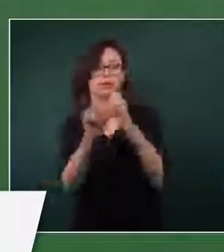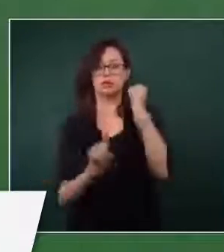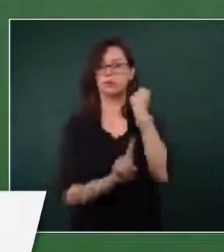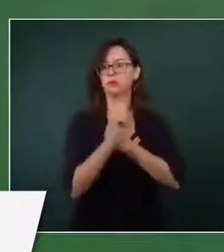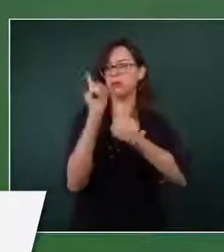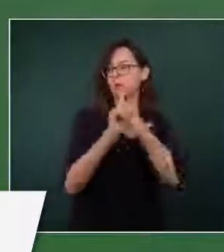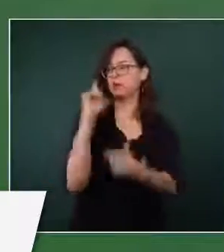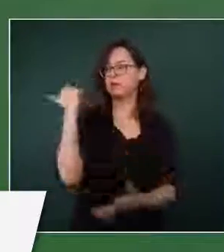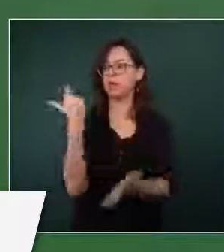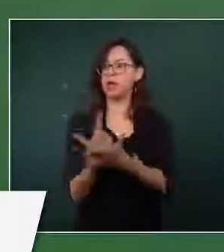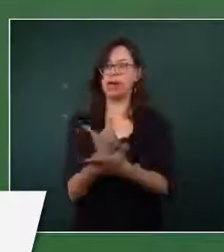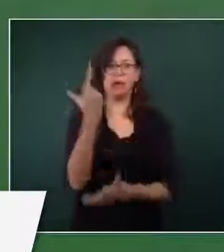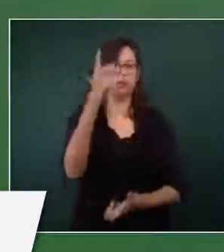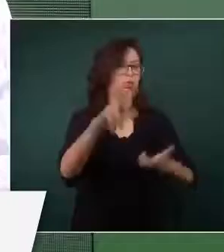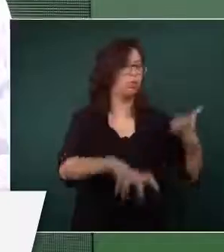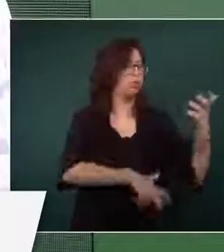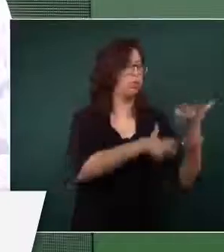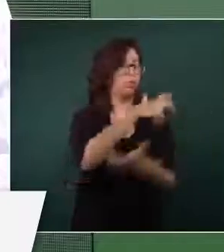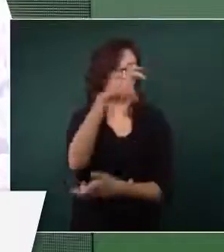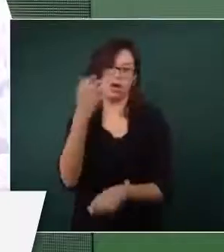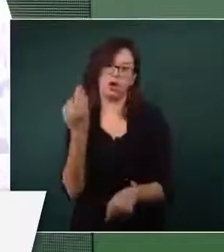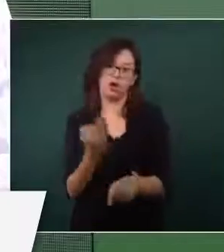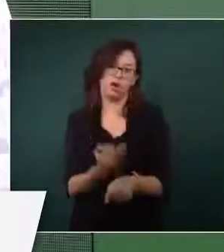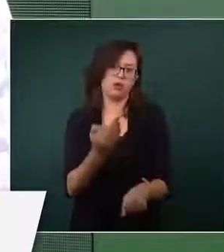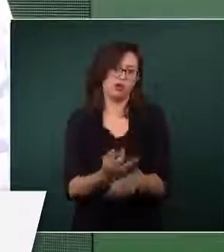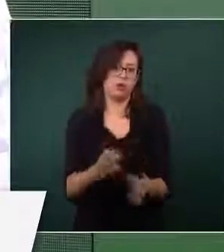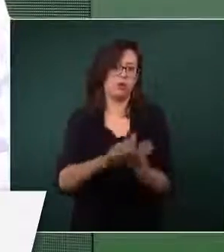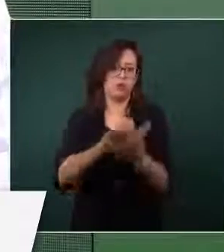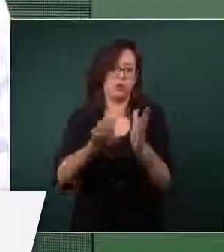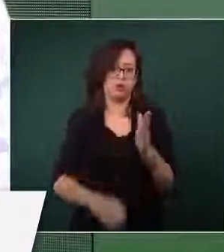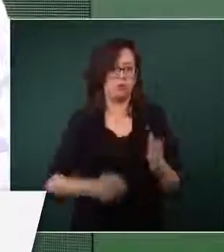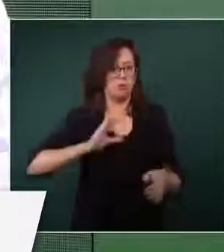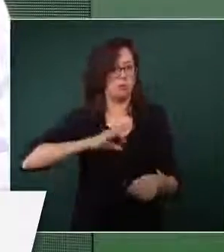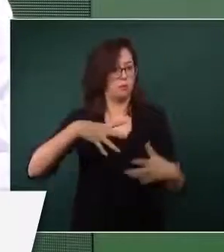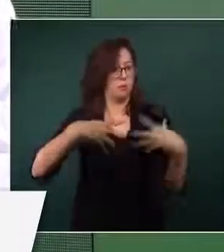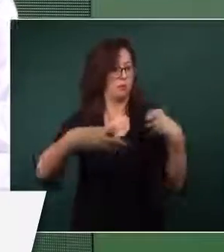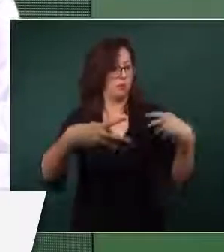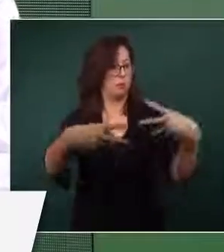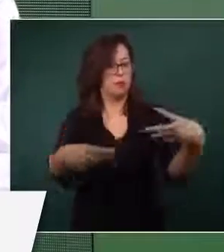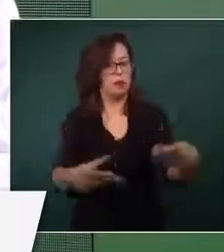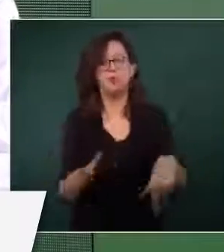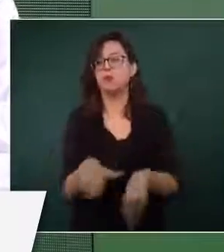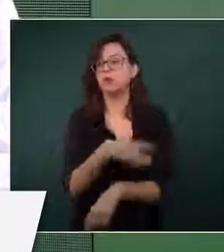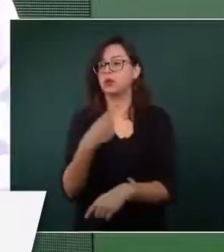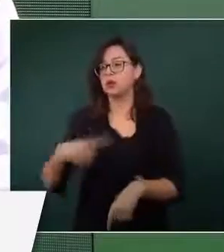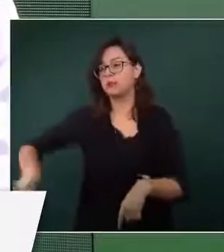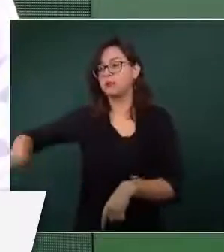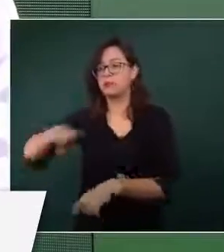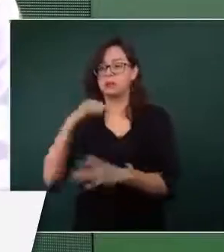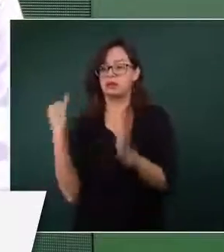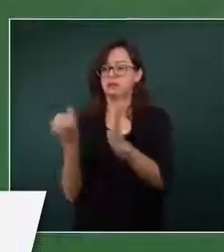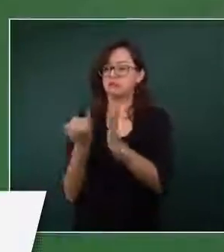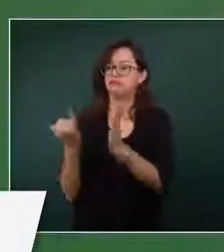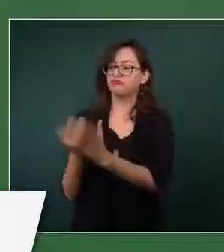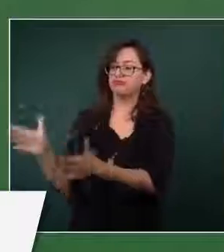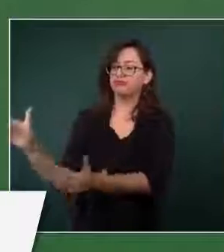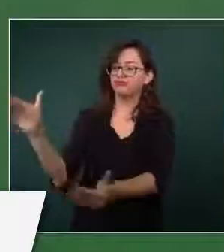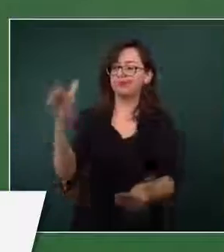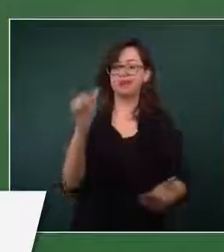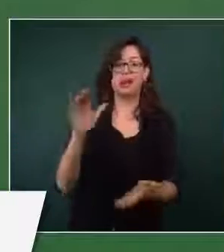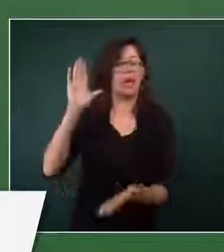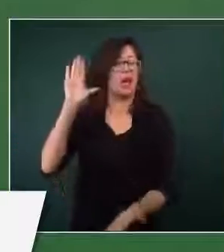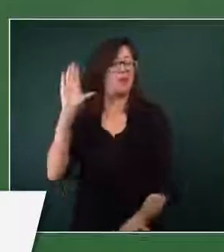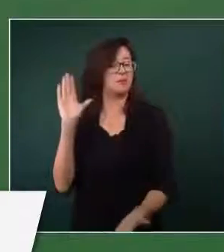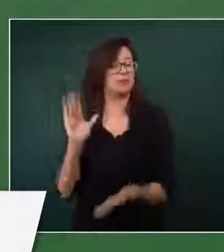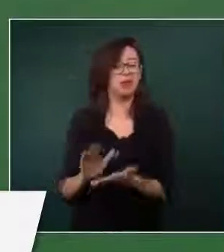padeciendo, se cae la recaudación porque se